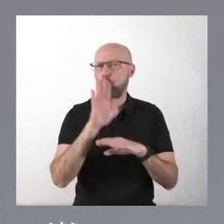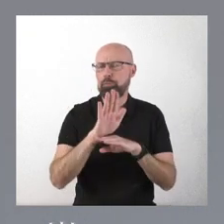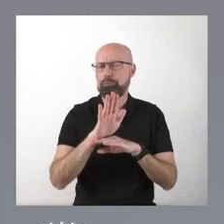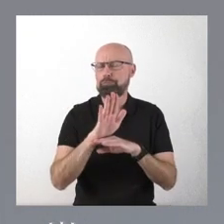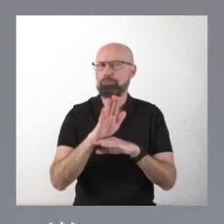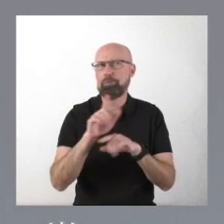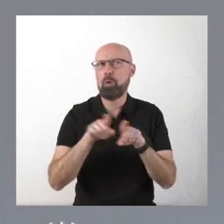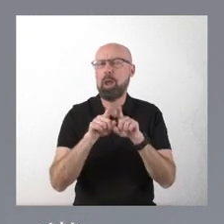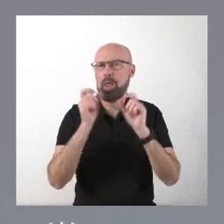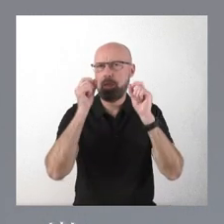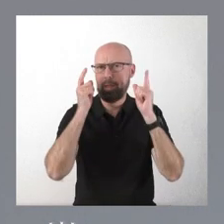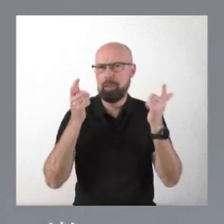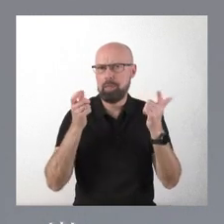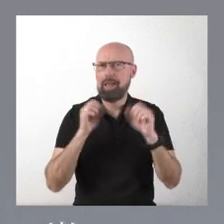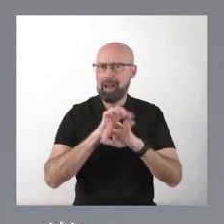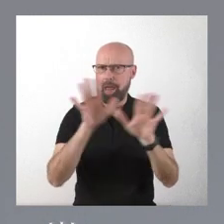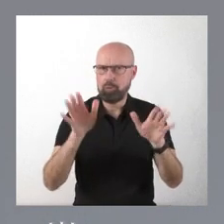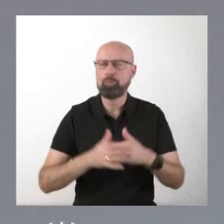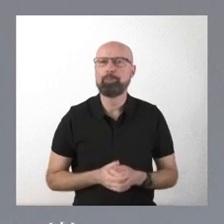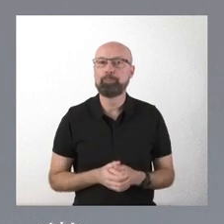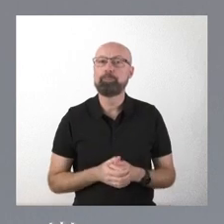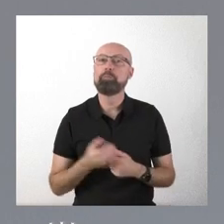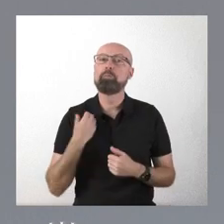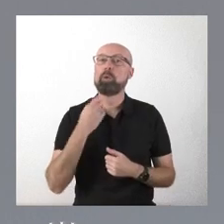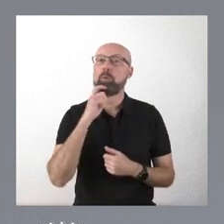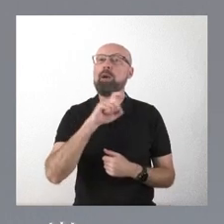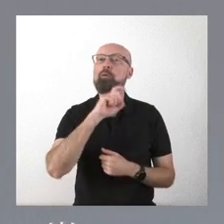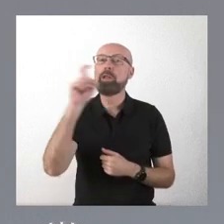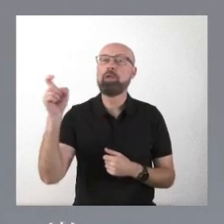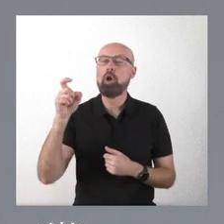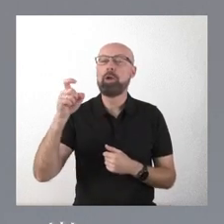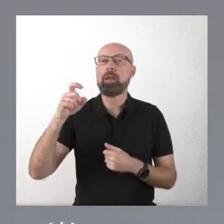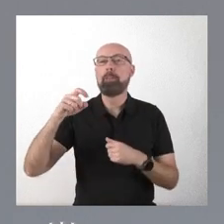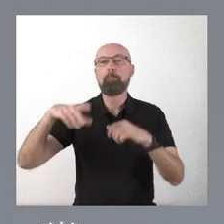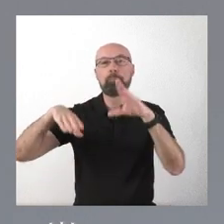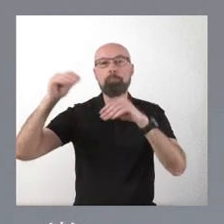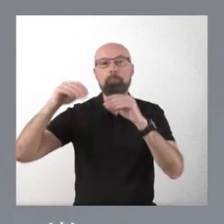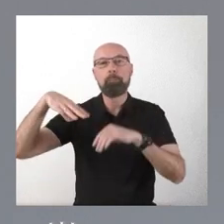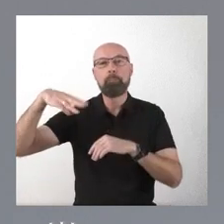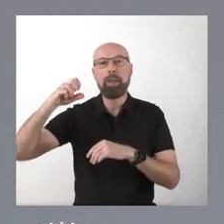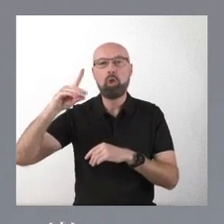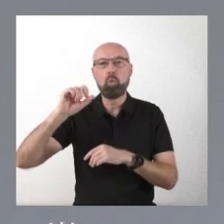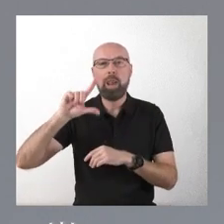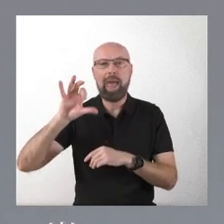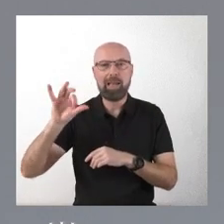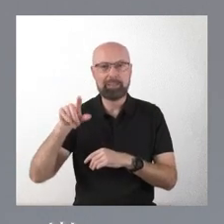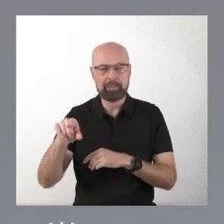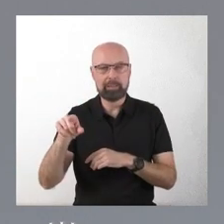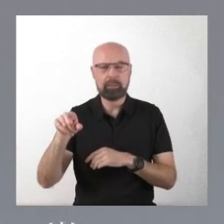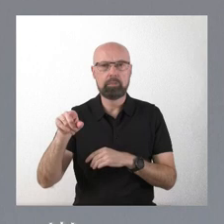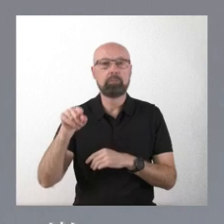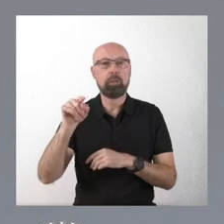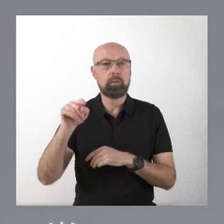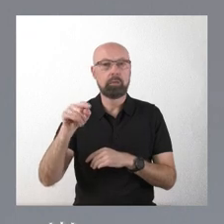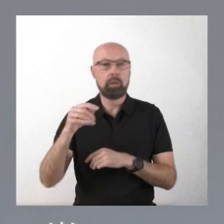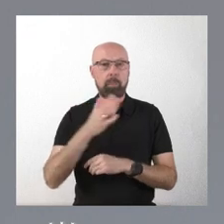quedan más claras. La Fundación Las Médulas. La Fundación Las Médulas tiene en su patronato